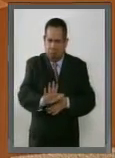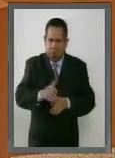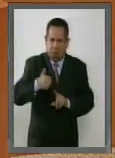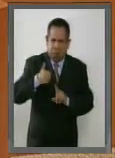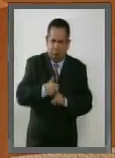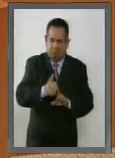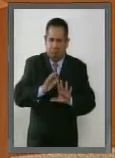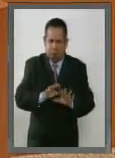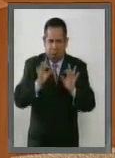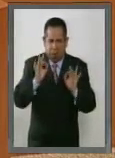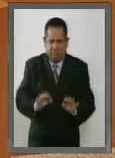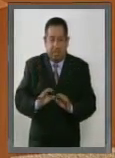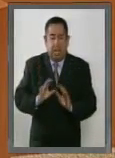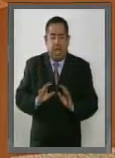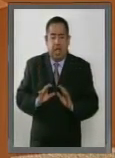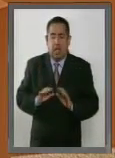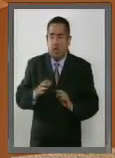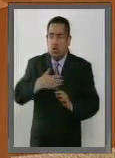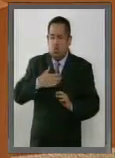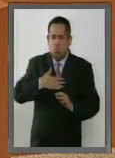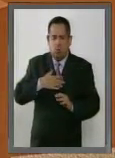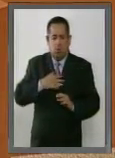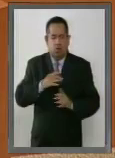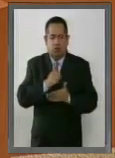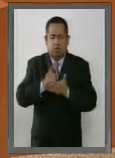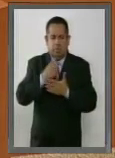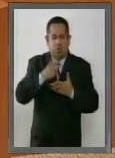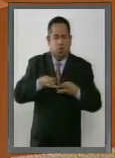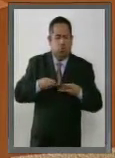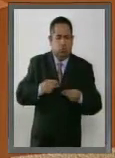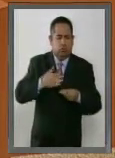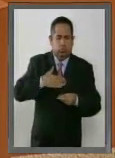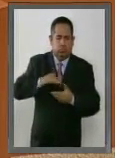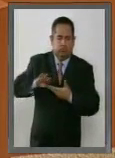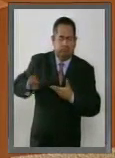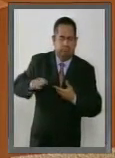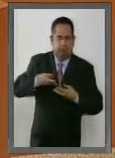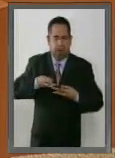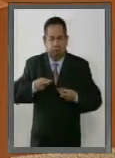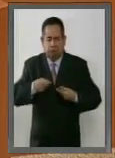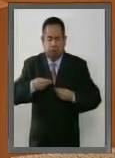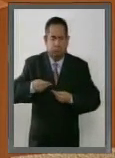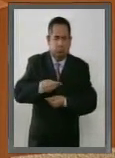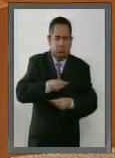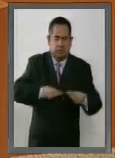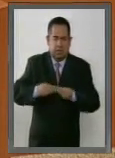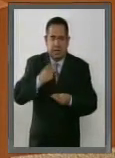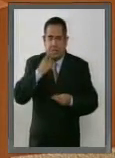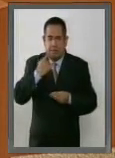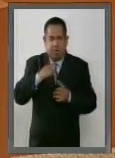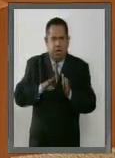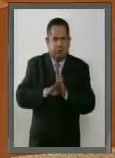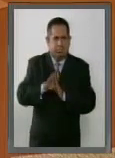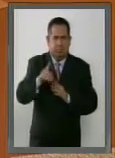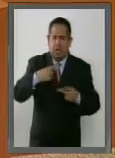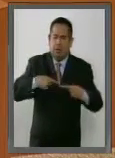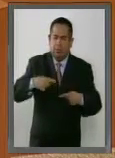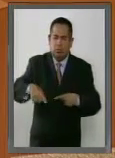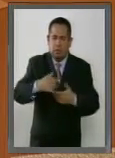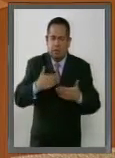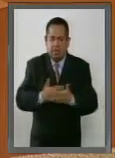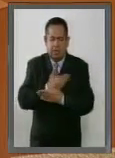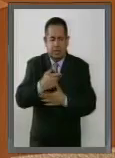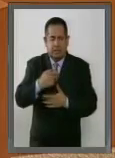realidad. El gasto público debe convertirse en una palanca para el desarrollo y bienestar de los capitalinos,